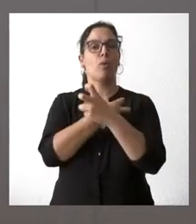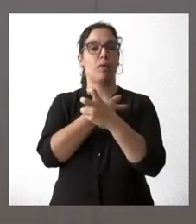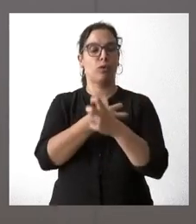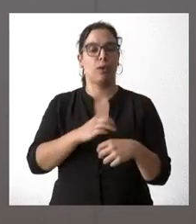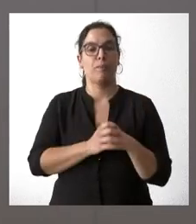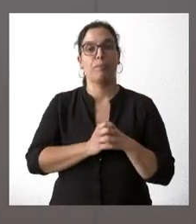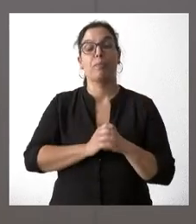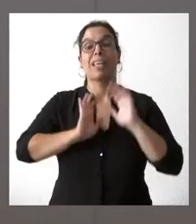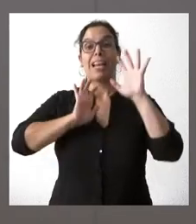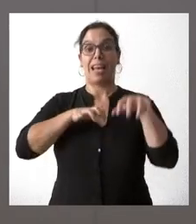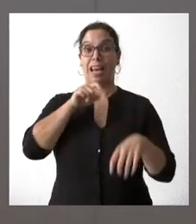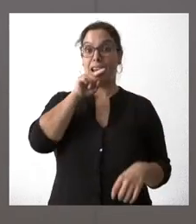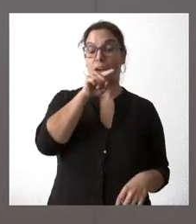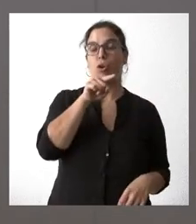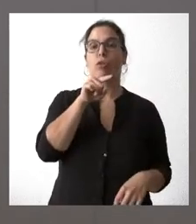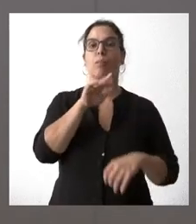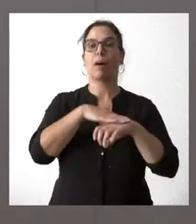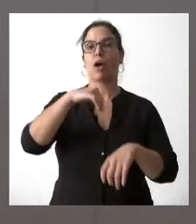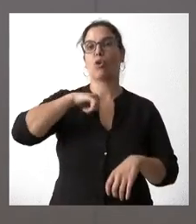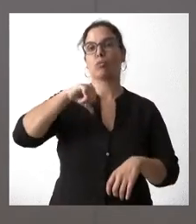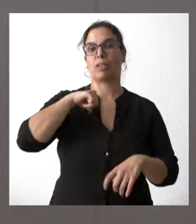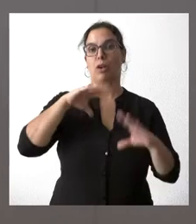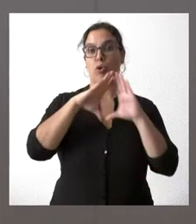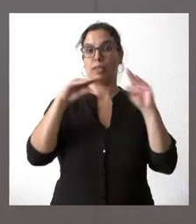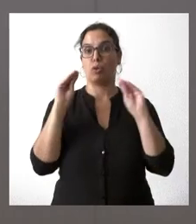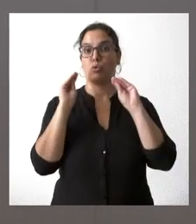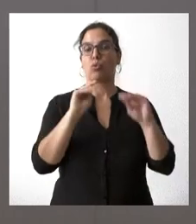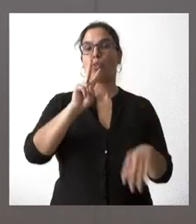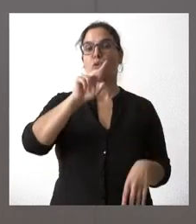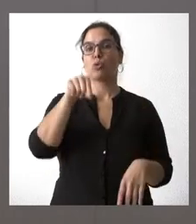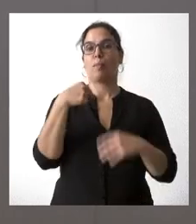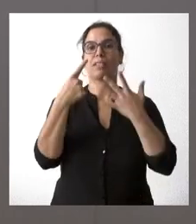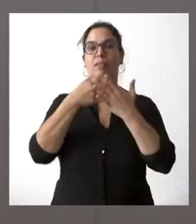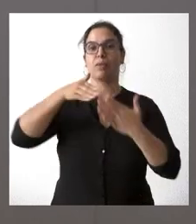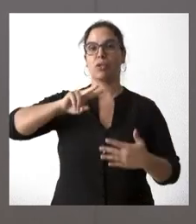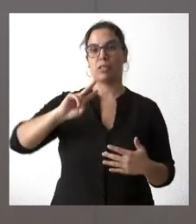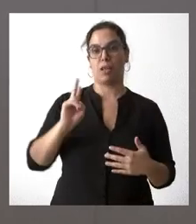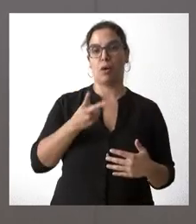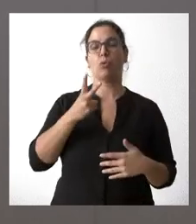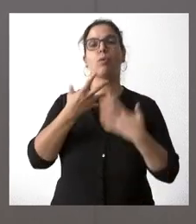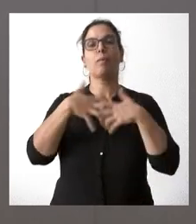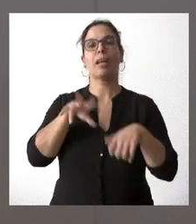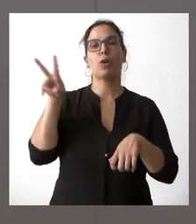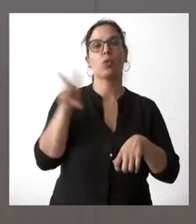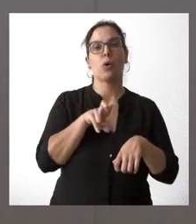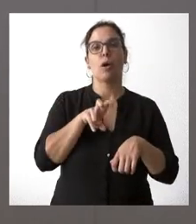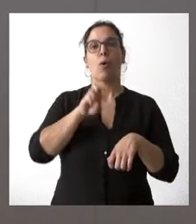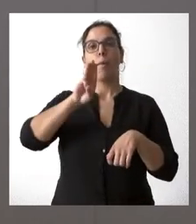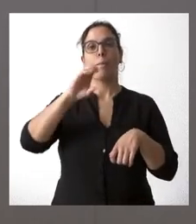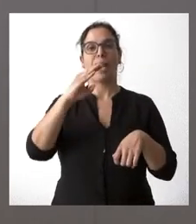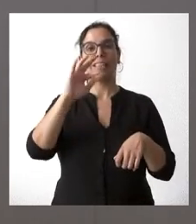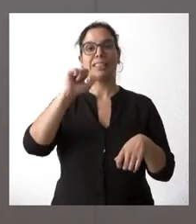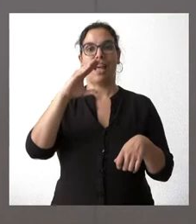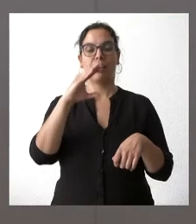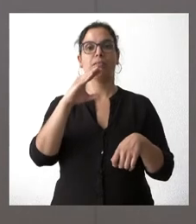León, para el complejo universitario, 2,6 millones de euros, para un nuevo equipo PECTAC de altas